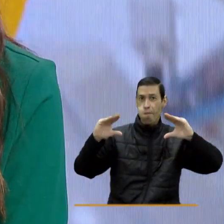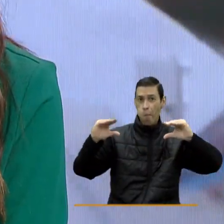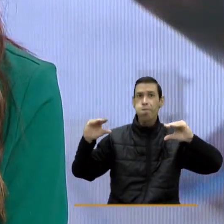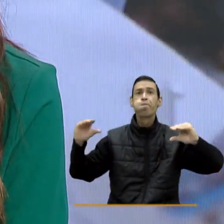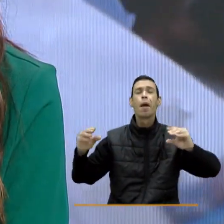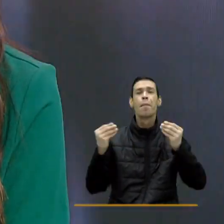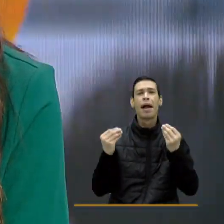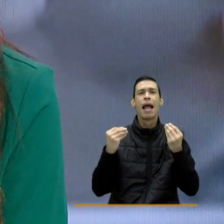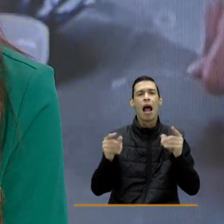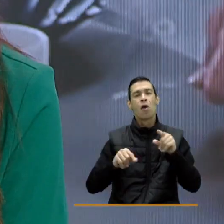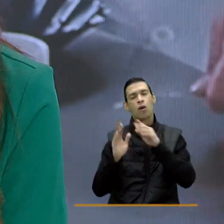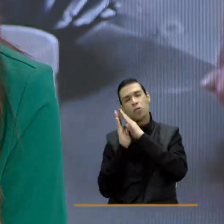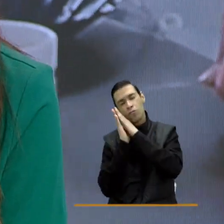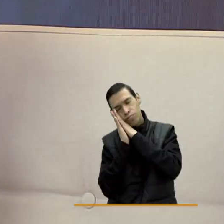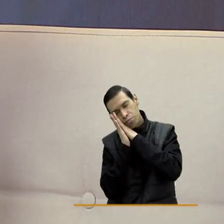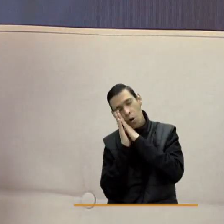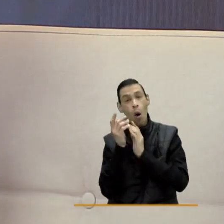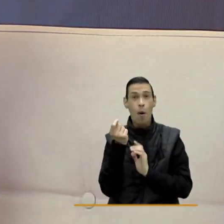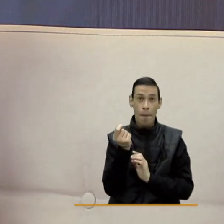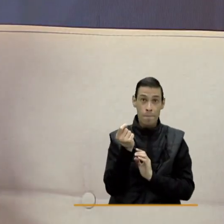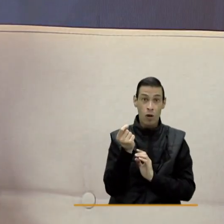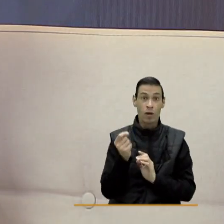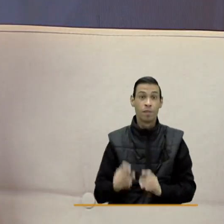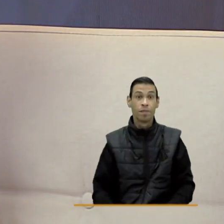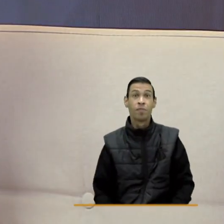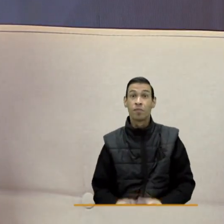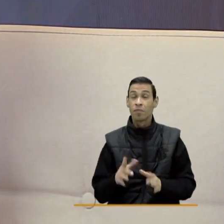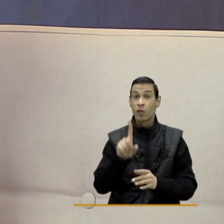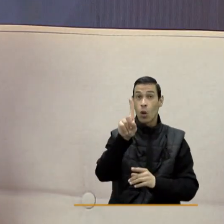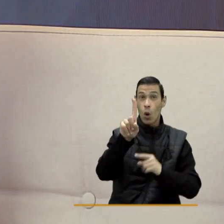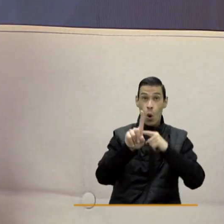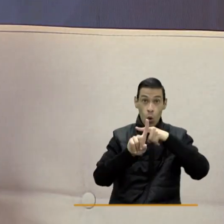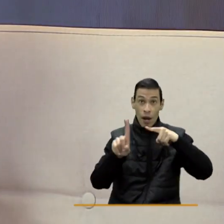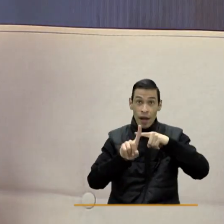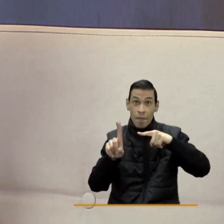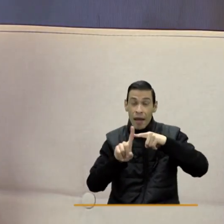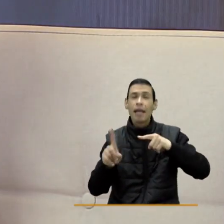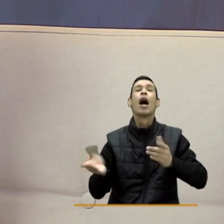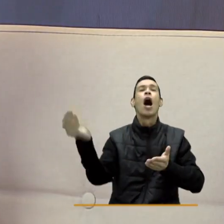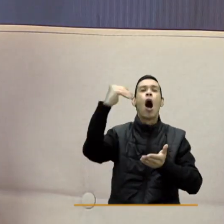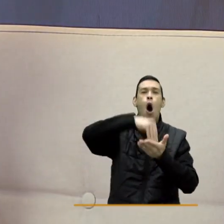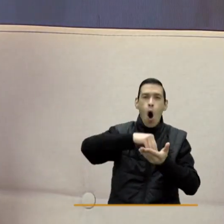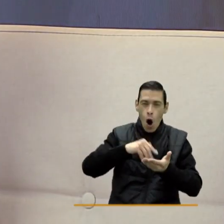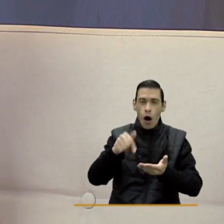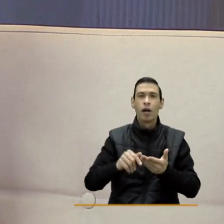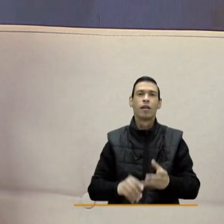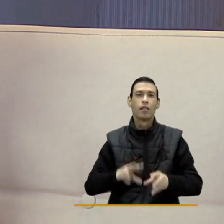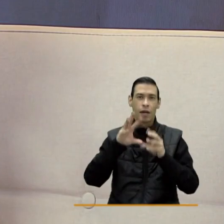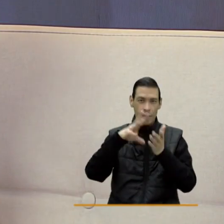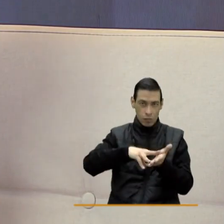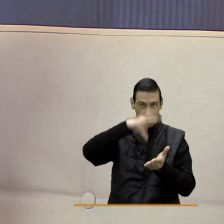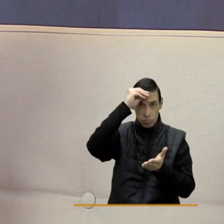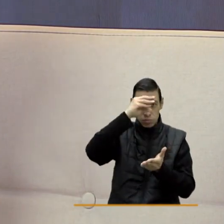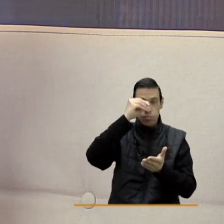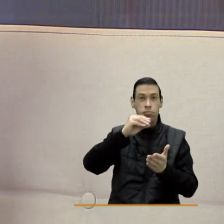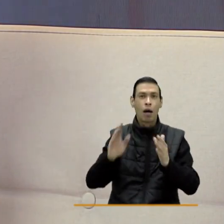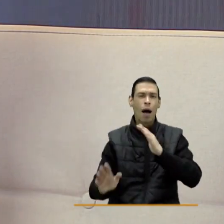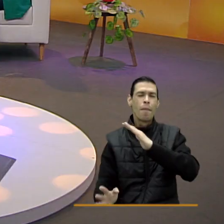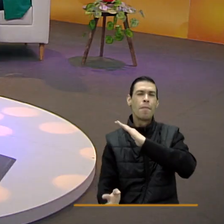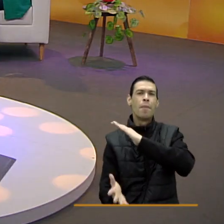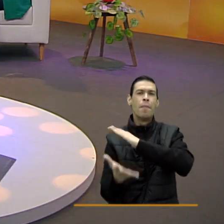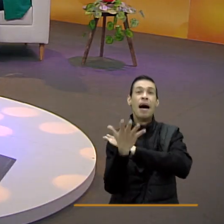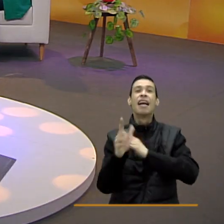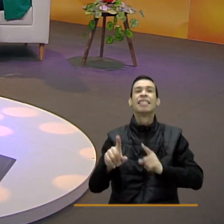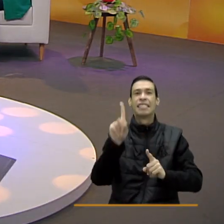para que algunos descansen, puedan dormir y a la 1 y 30 inician su formación otra vez hasta las 6 de la